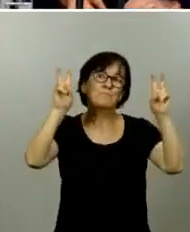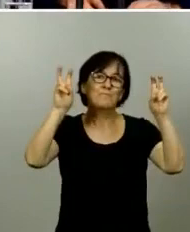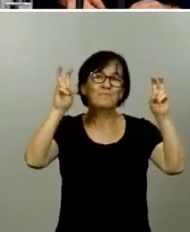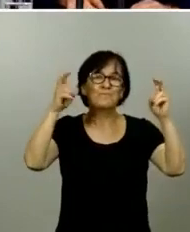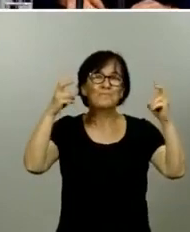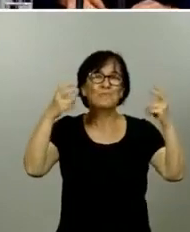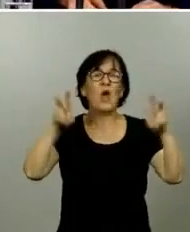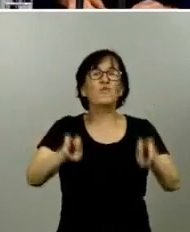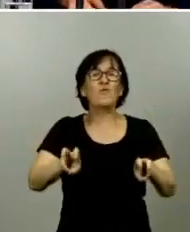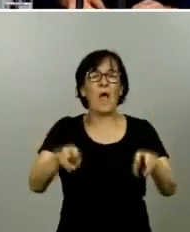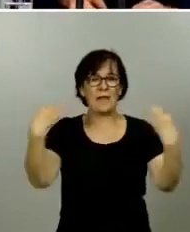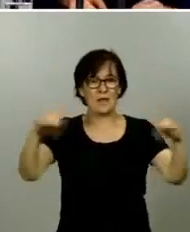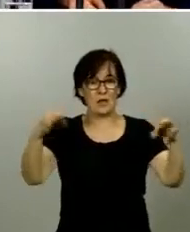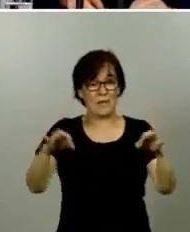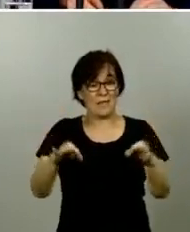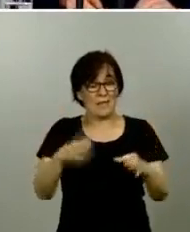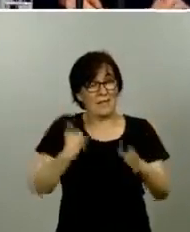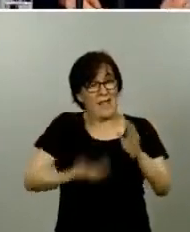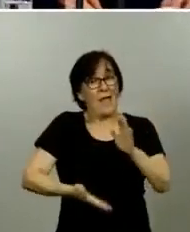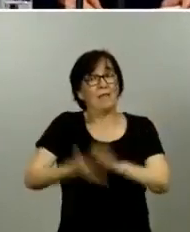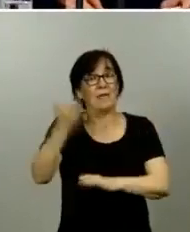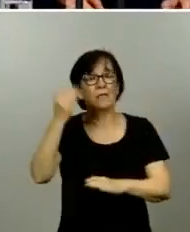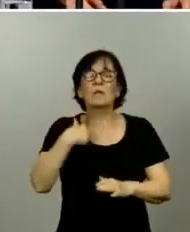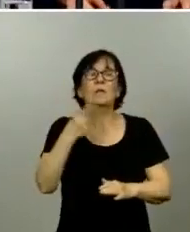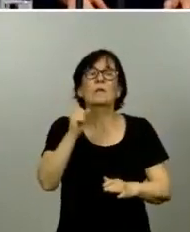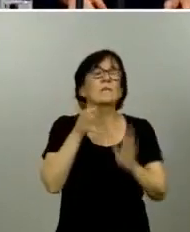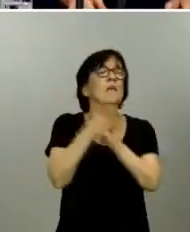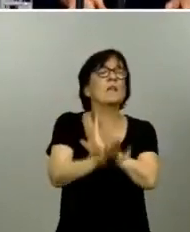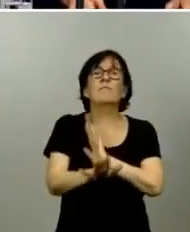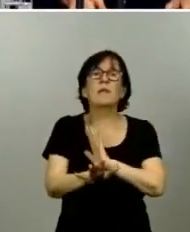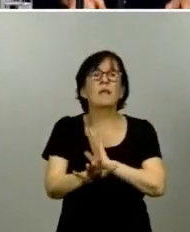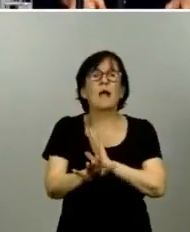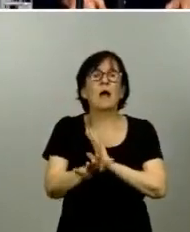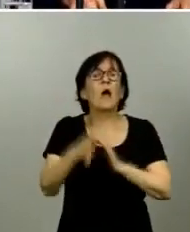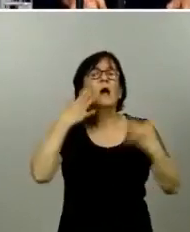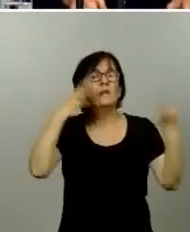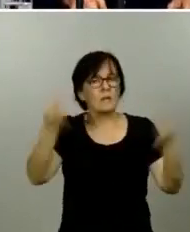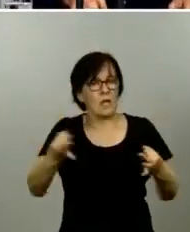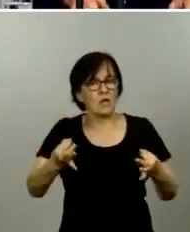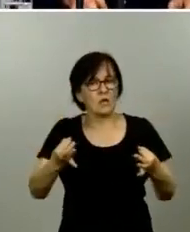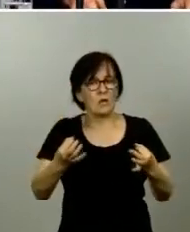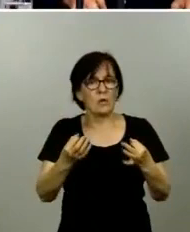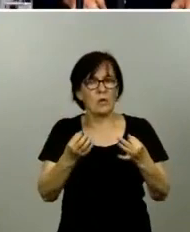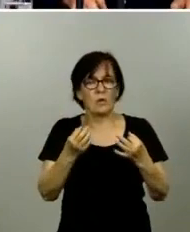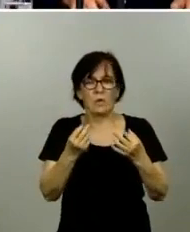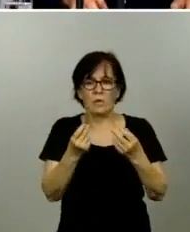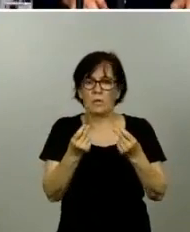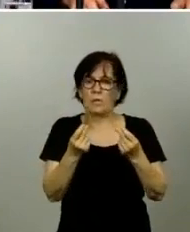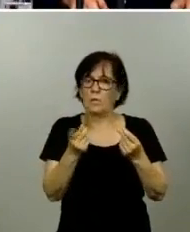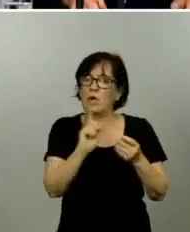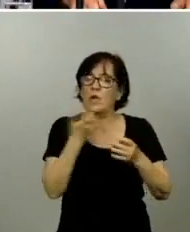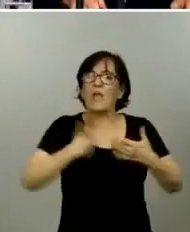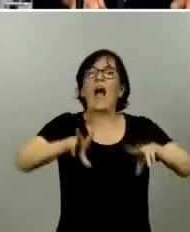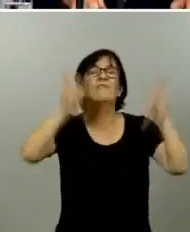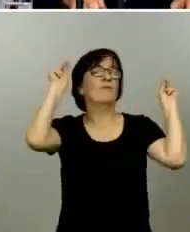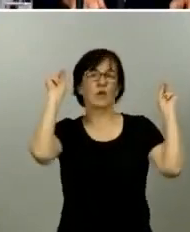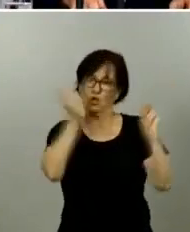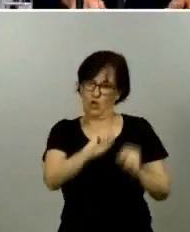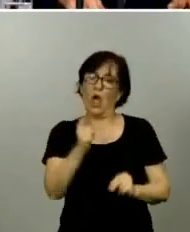Estos son los territorios que han pasado, lo que no quiere decir que los riesgos hayan desaparecido. Seguimos teniendo riesgos importantes,